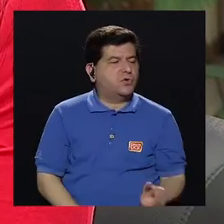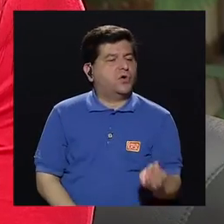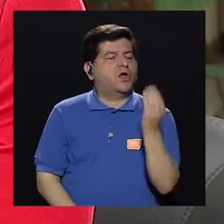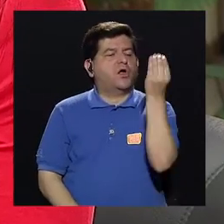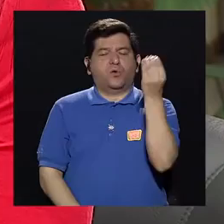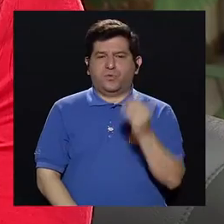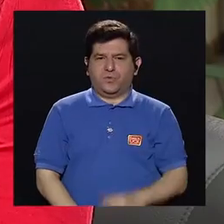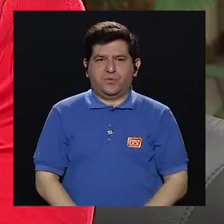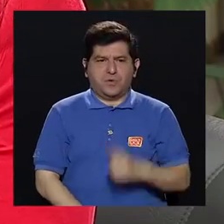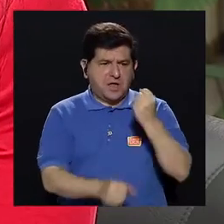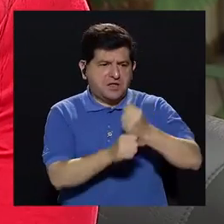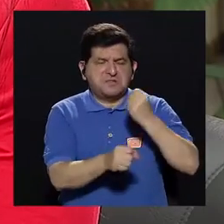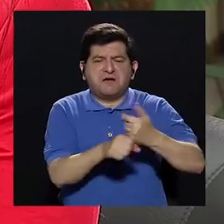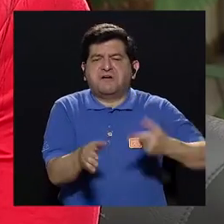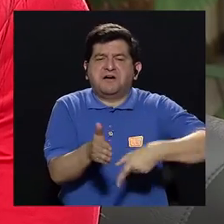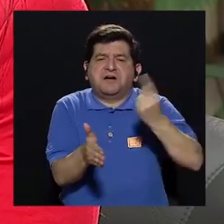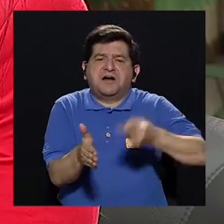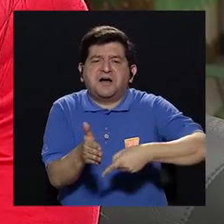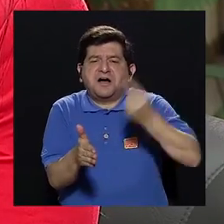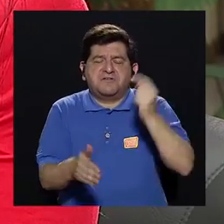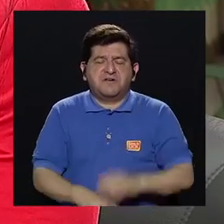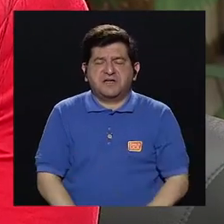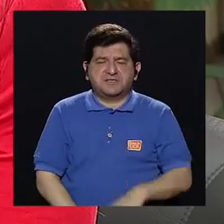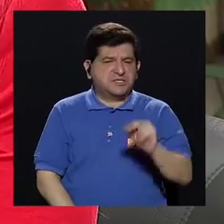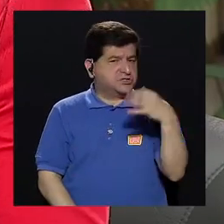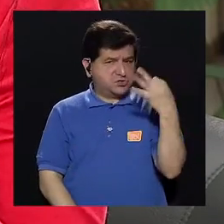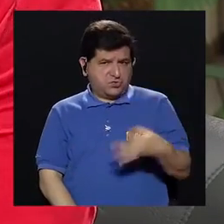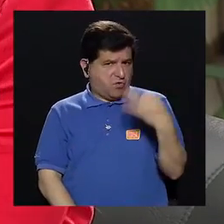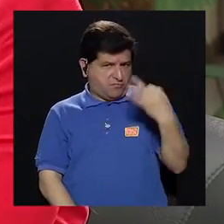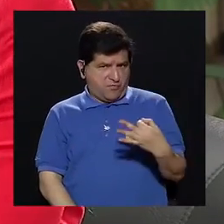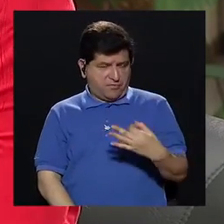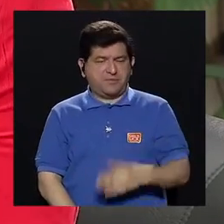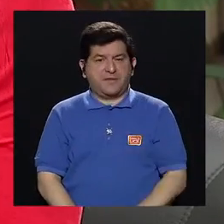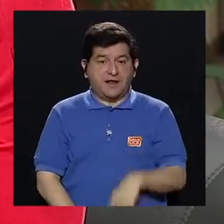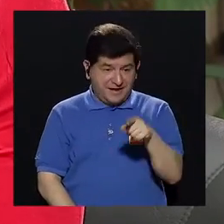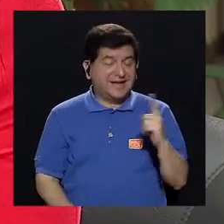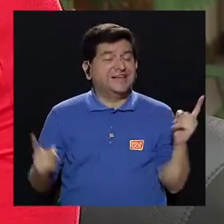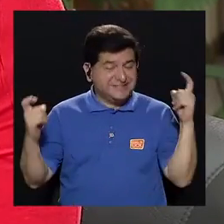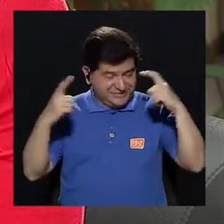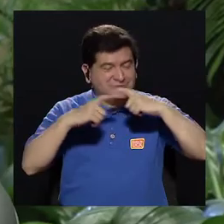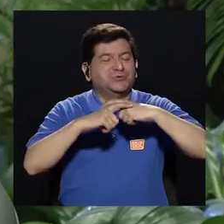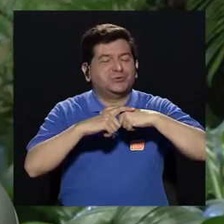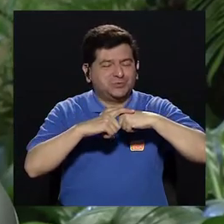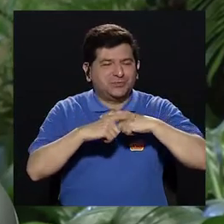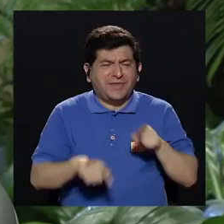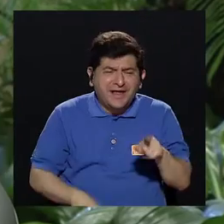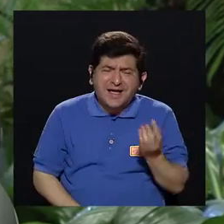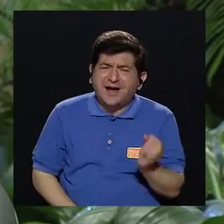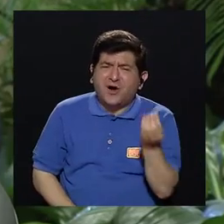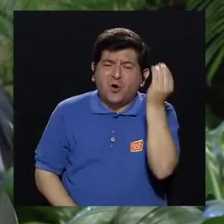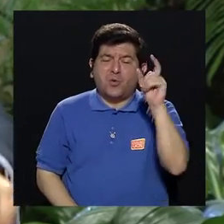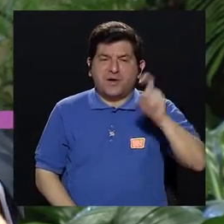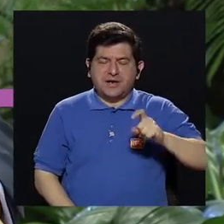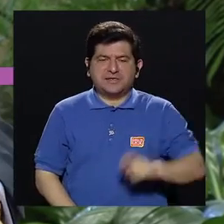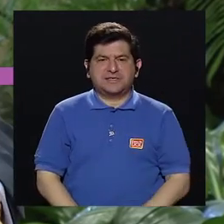joven que hace trabajos ocasionales o informales. Eso es lo que es más complicado. Ese joven tiene que asegurarse de